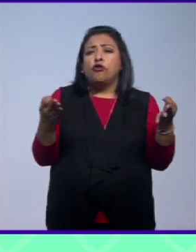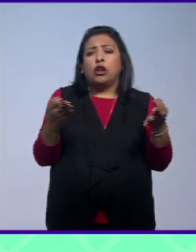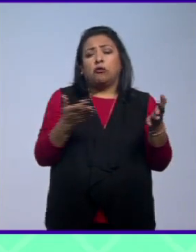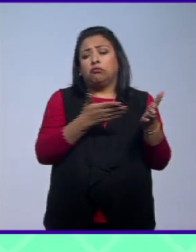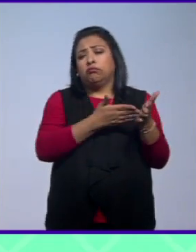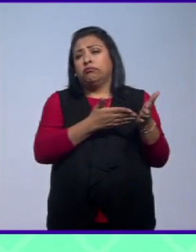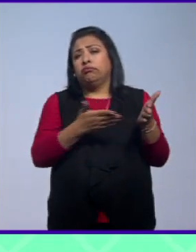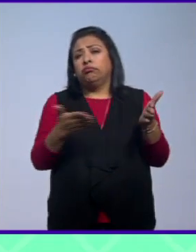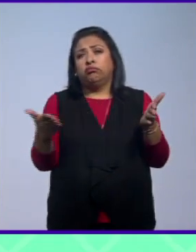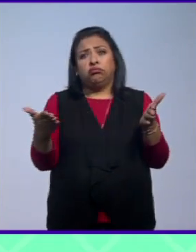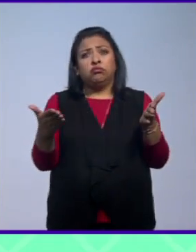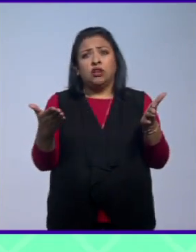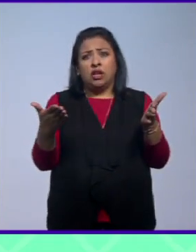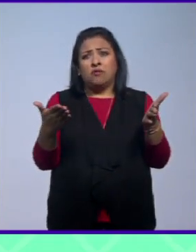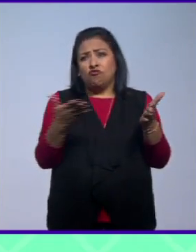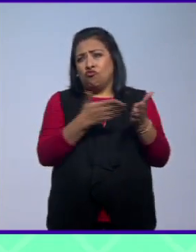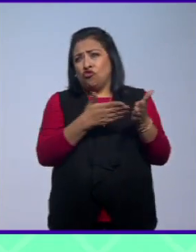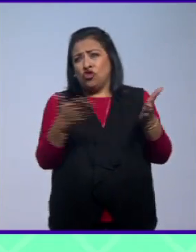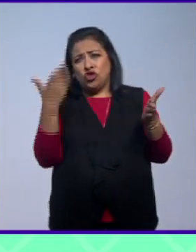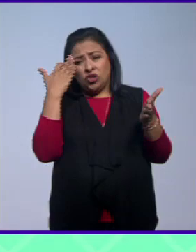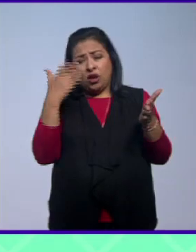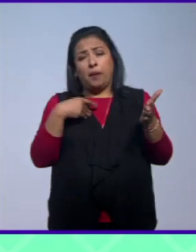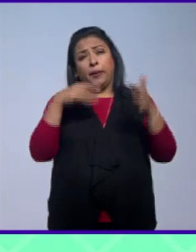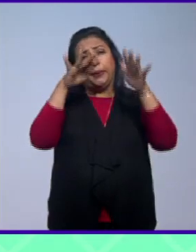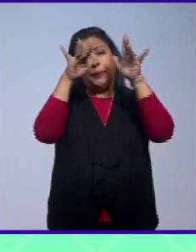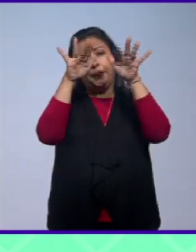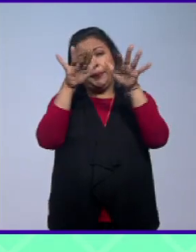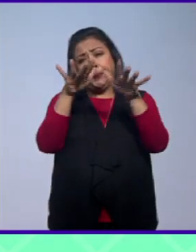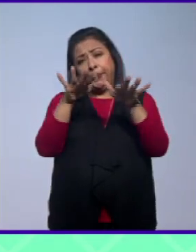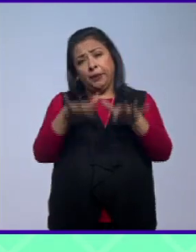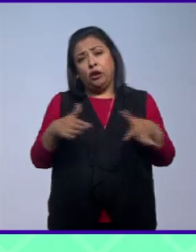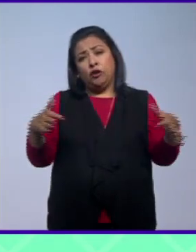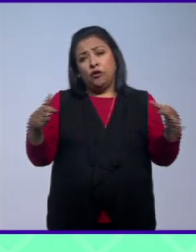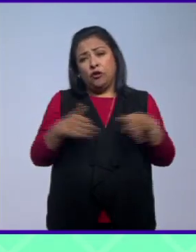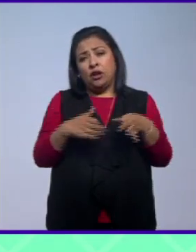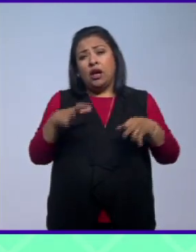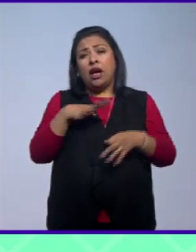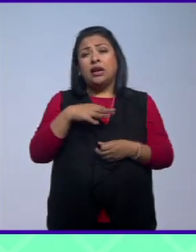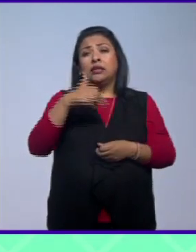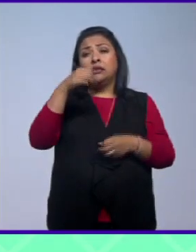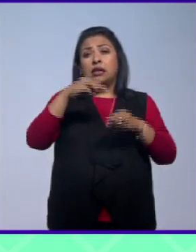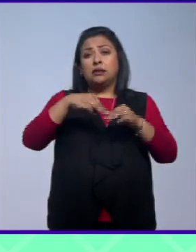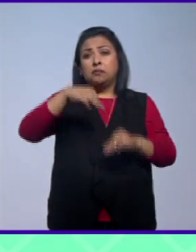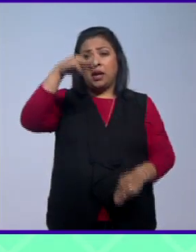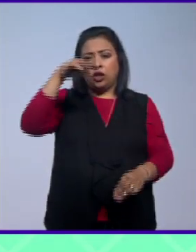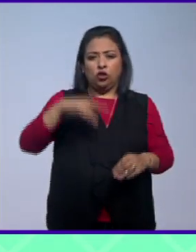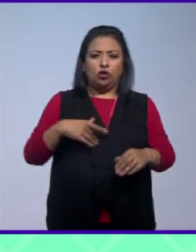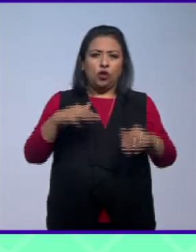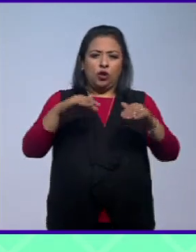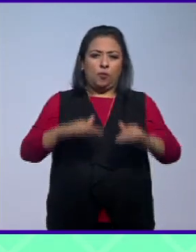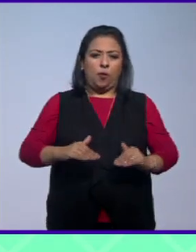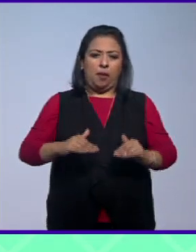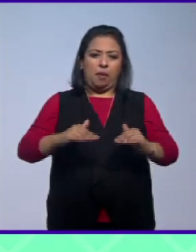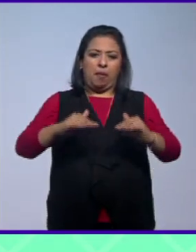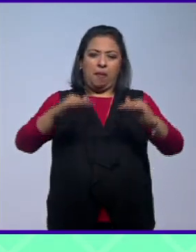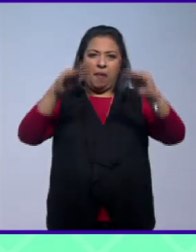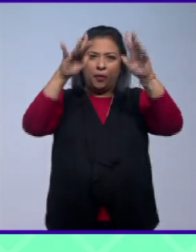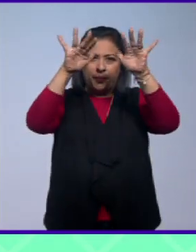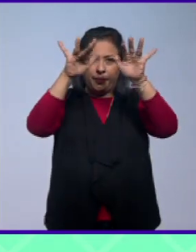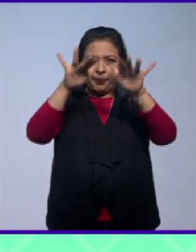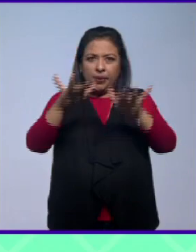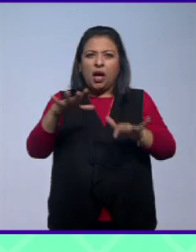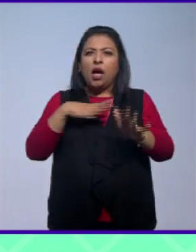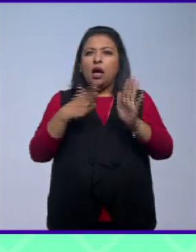la mayor parte del año neva hay seis metros de nieve por lo que los ha llevado a un tipo de